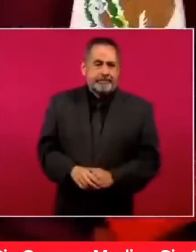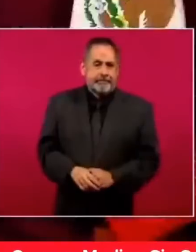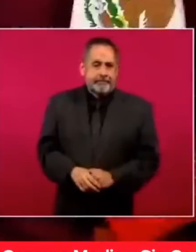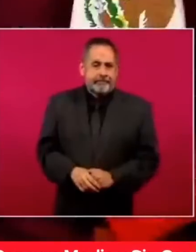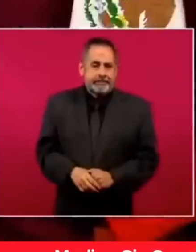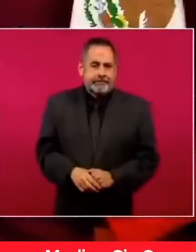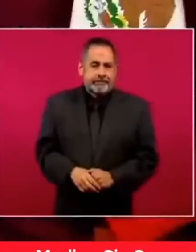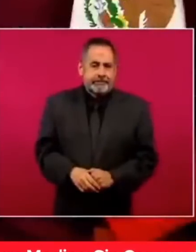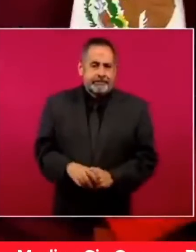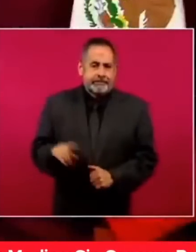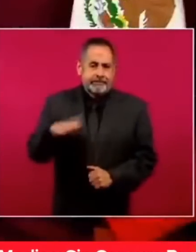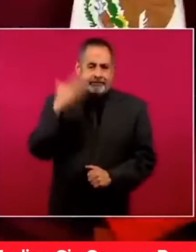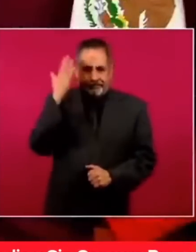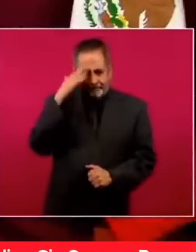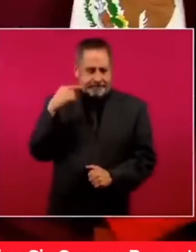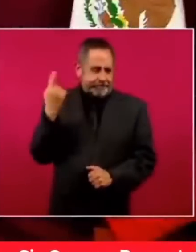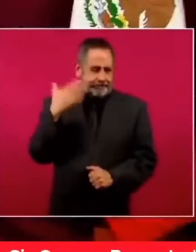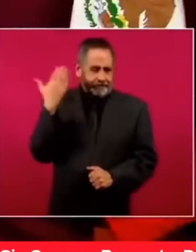ya se sabe, ¿no?